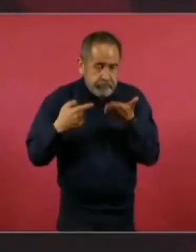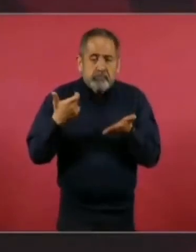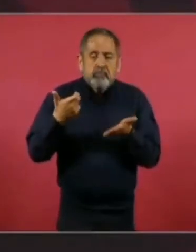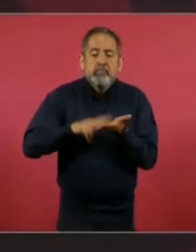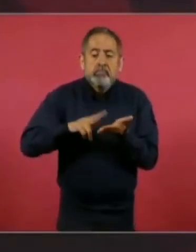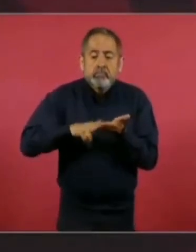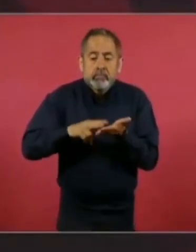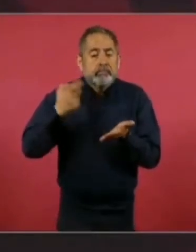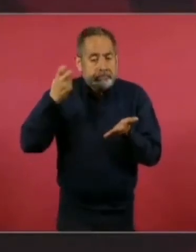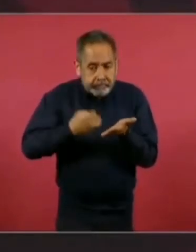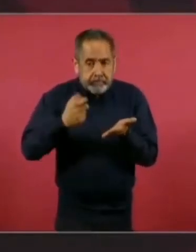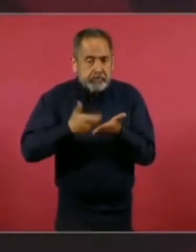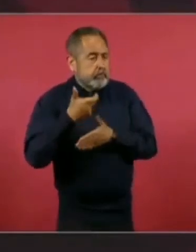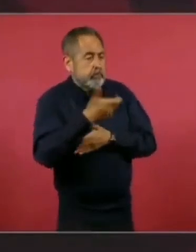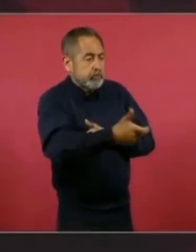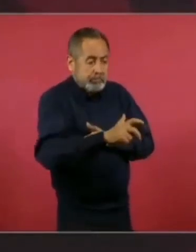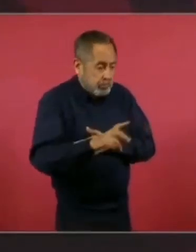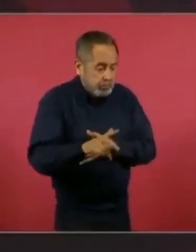Claro,